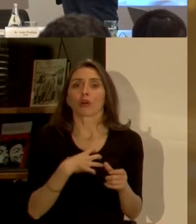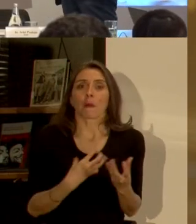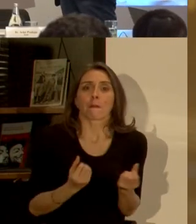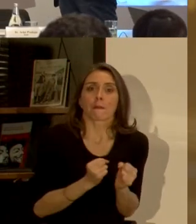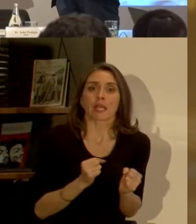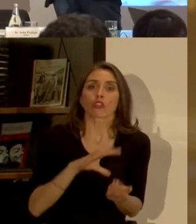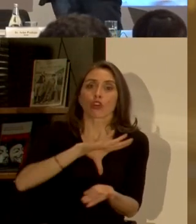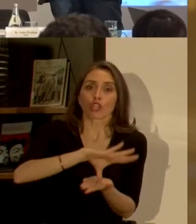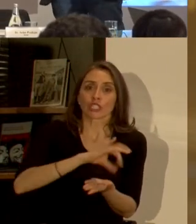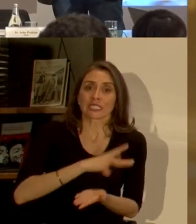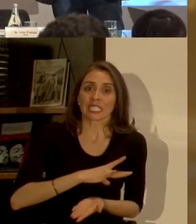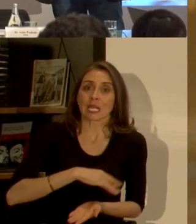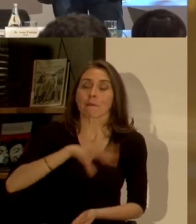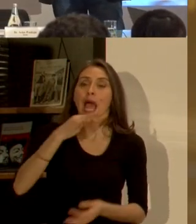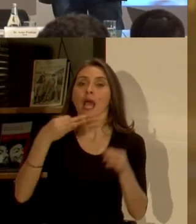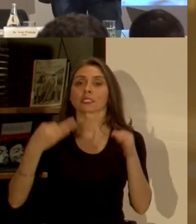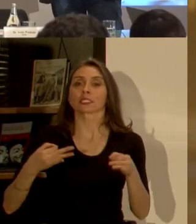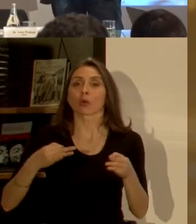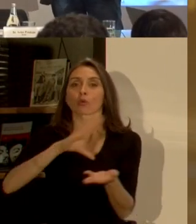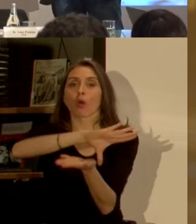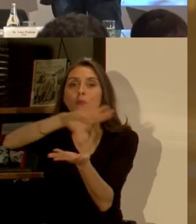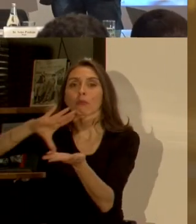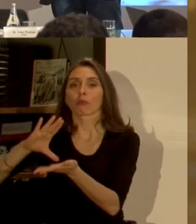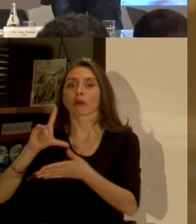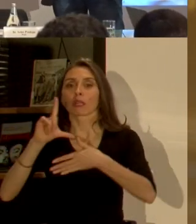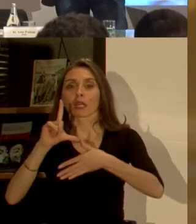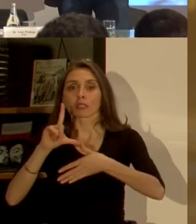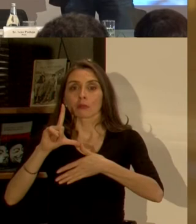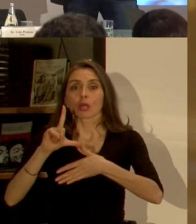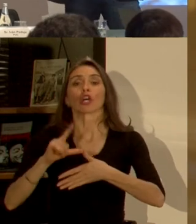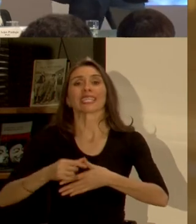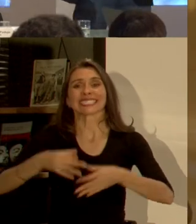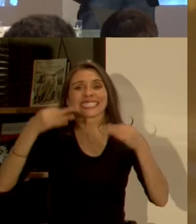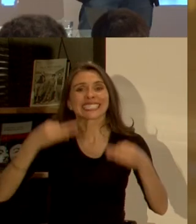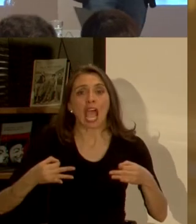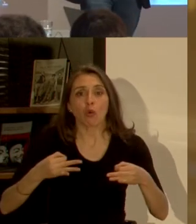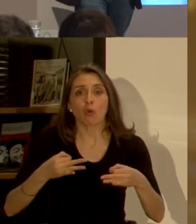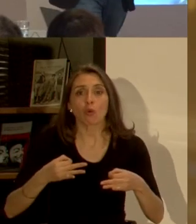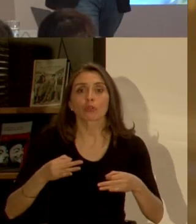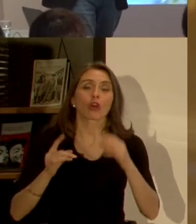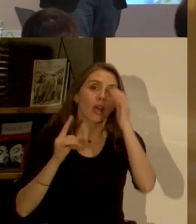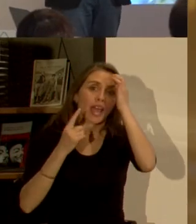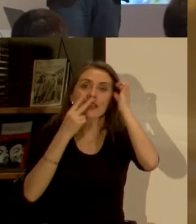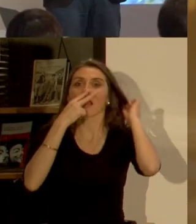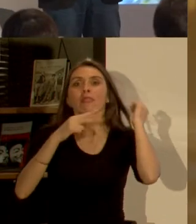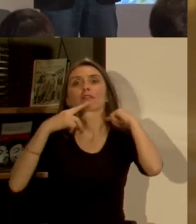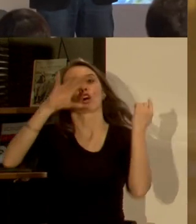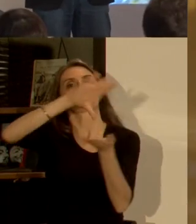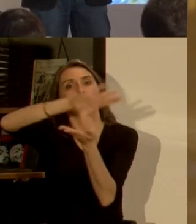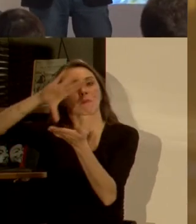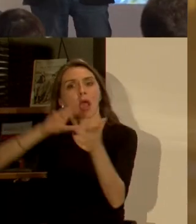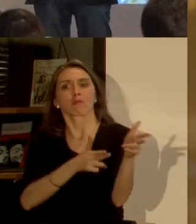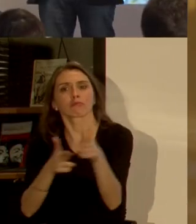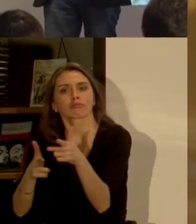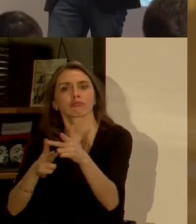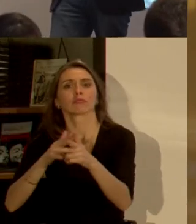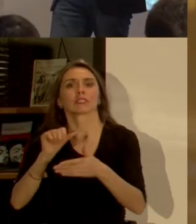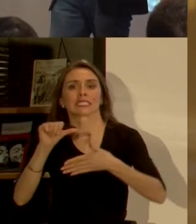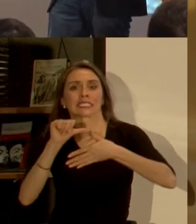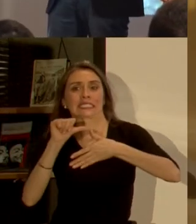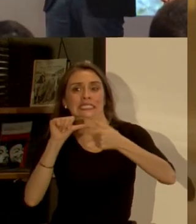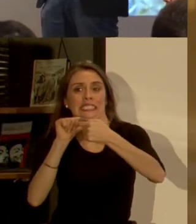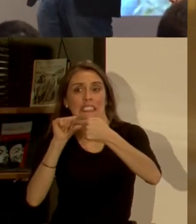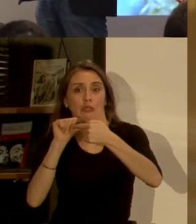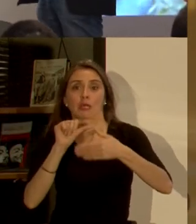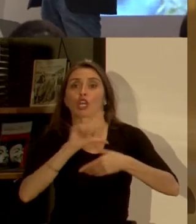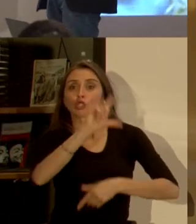Chile es el país más seguro de Latinoamérica ¿no pasa? de los más seguros no tiene ninguna razón con los países violentos para que vamos de Centroamérica incluso